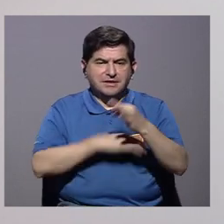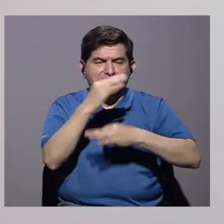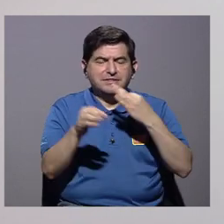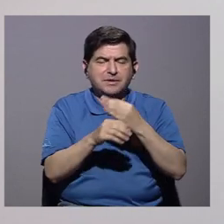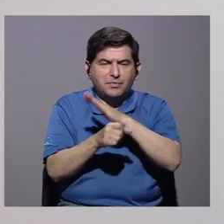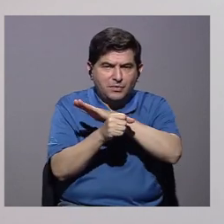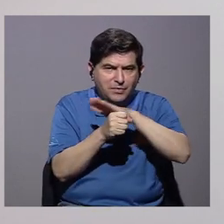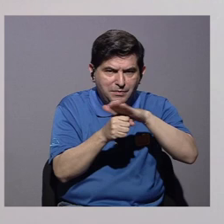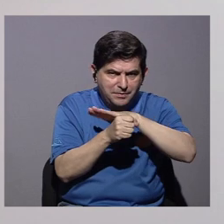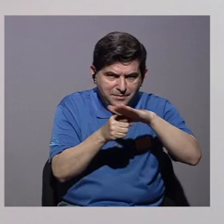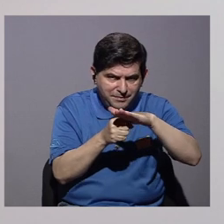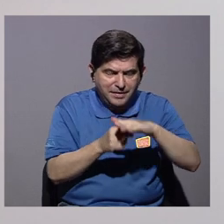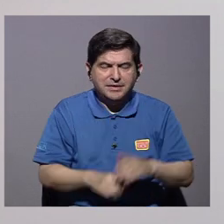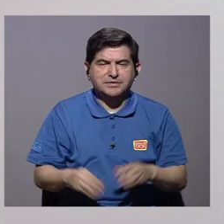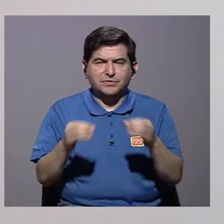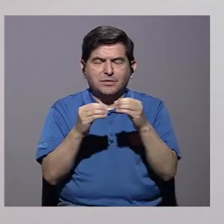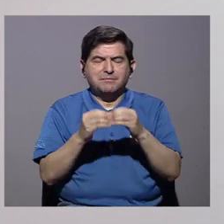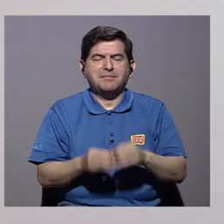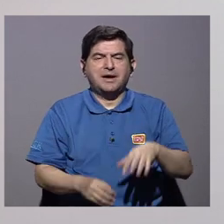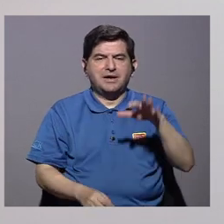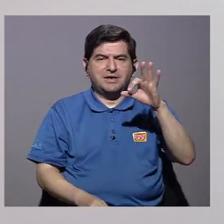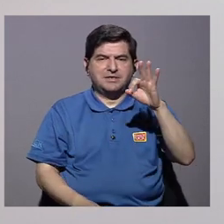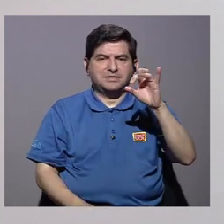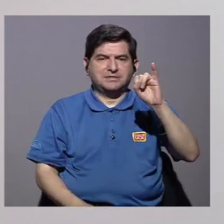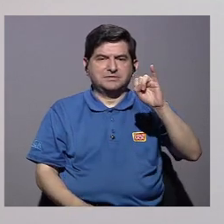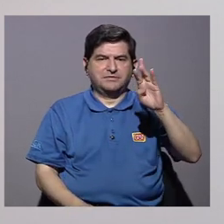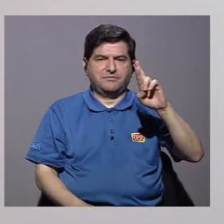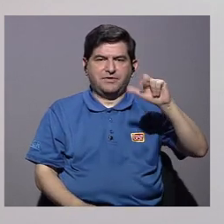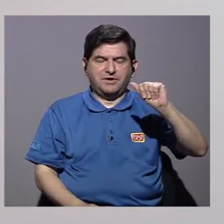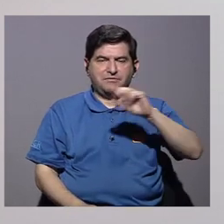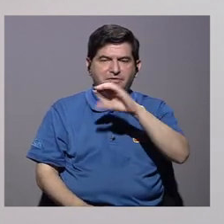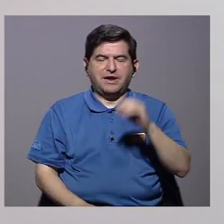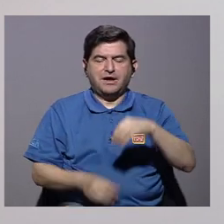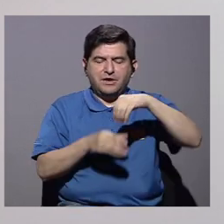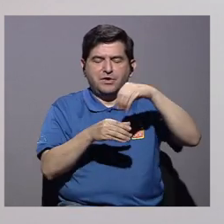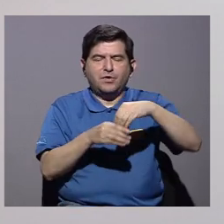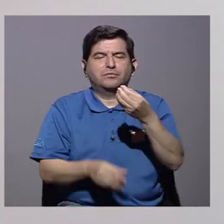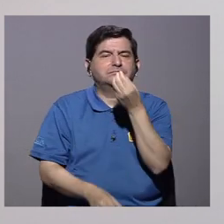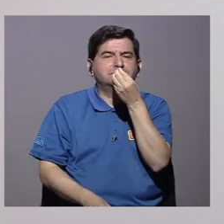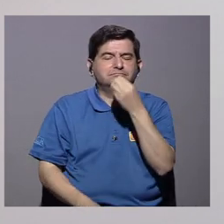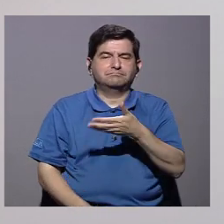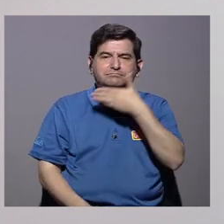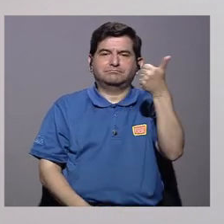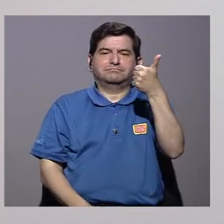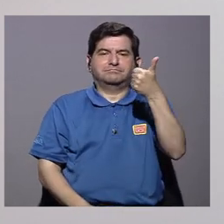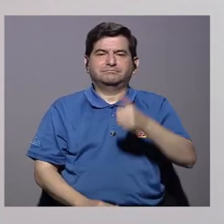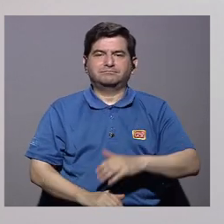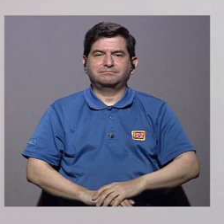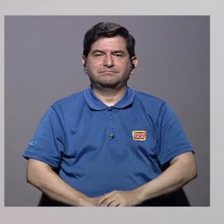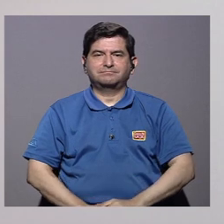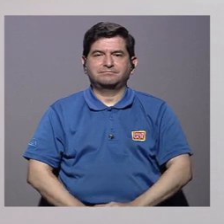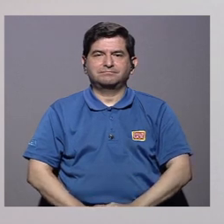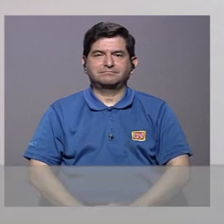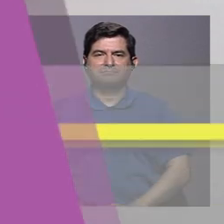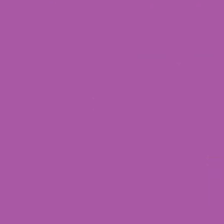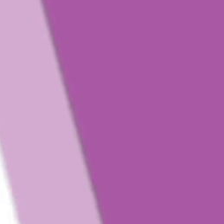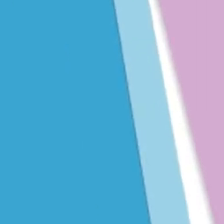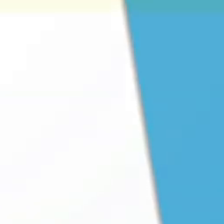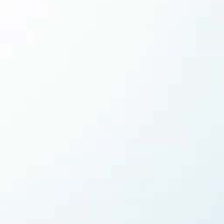Tenemos que preferir los cereales, por ejemplo, enteros, pues tienen más fibra y tienen más nutrientes.